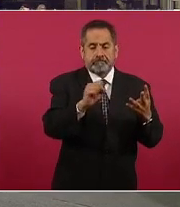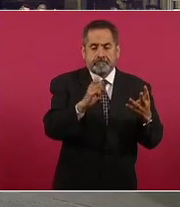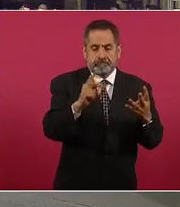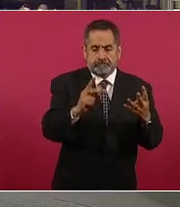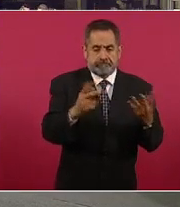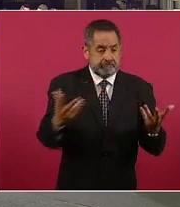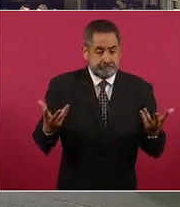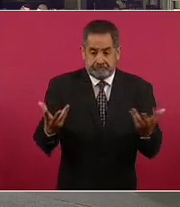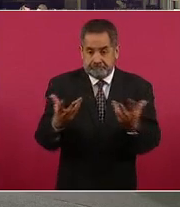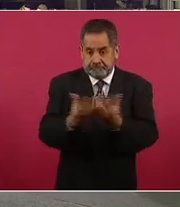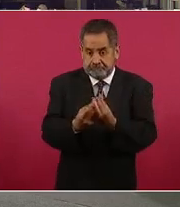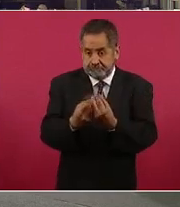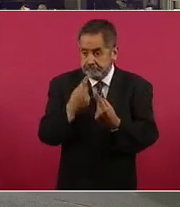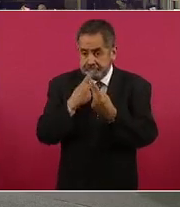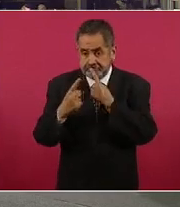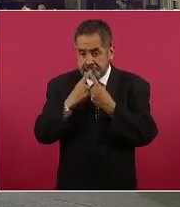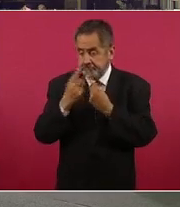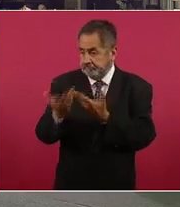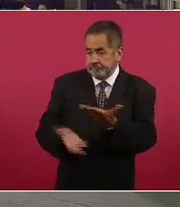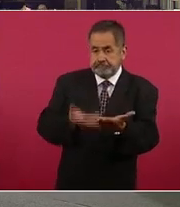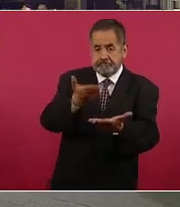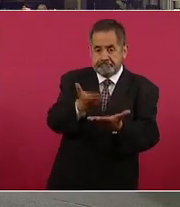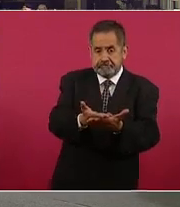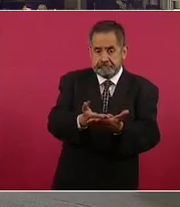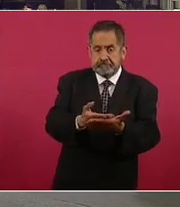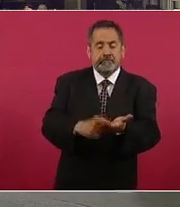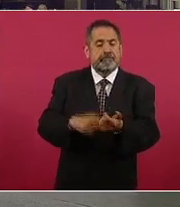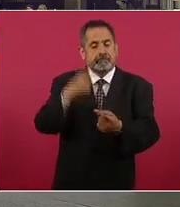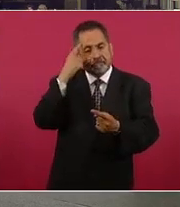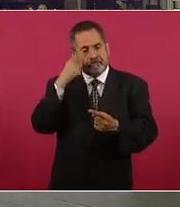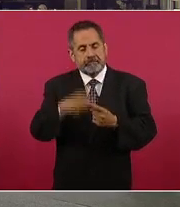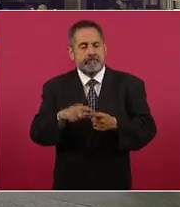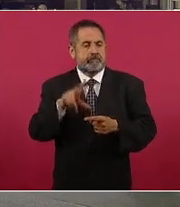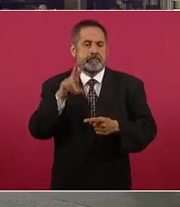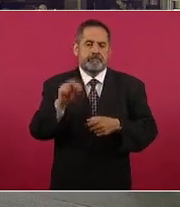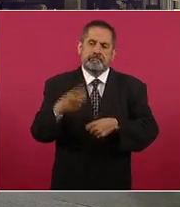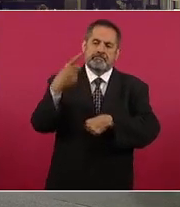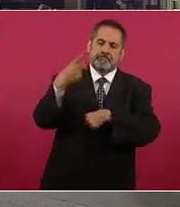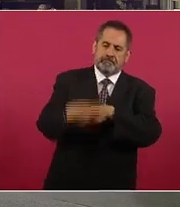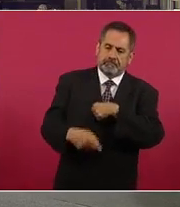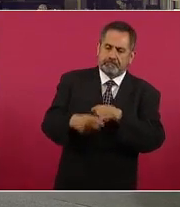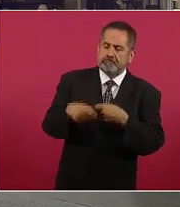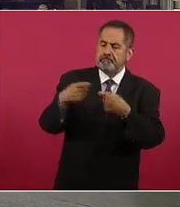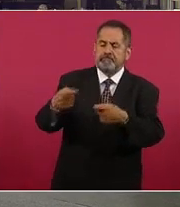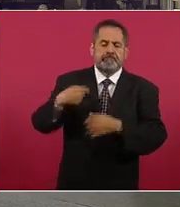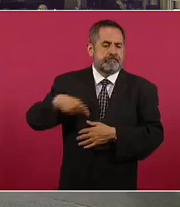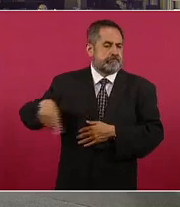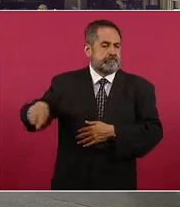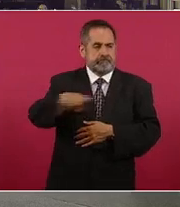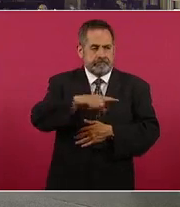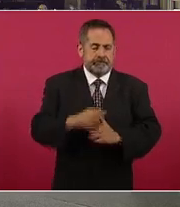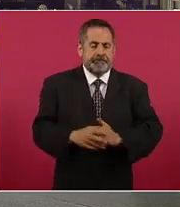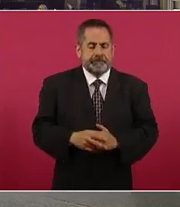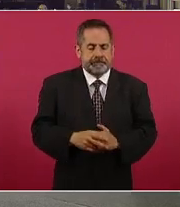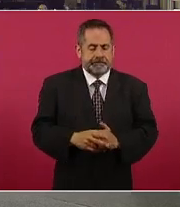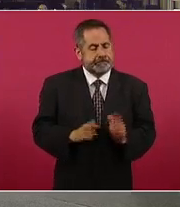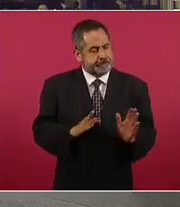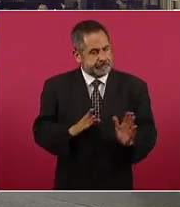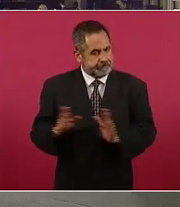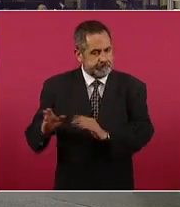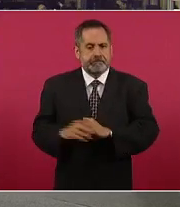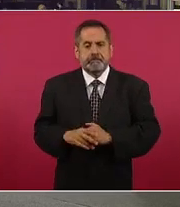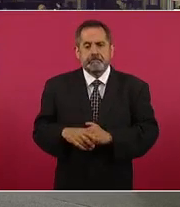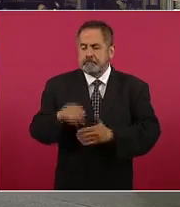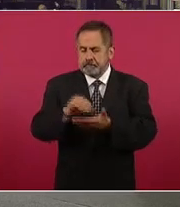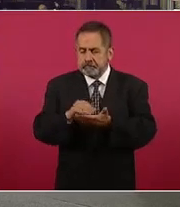para hacerlo lo más pronto posible y evitar que sigan dañando a las personas. Por otro lado, presidente, siguiendo esta misma investigación,